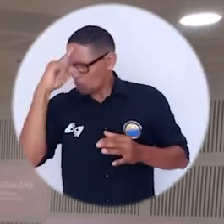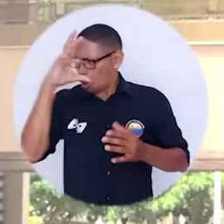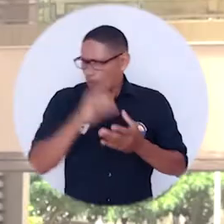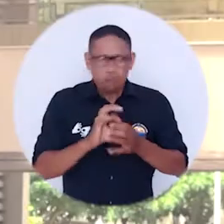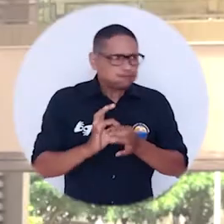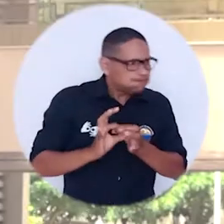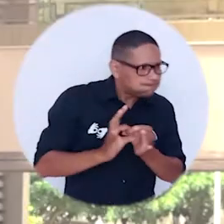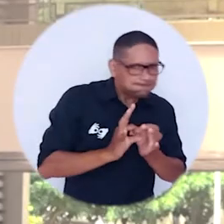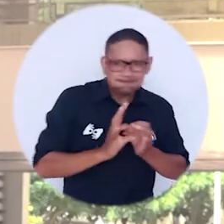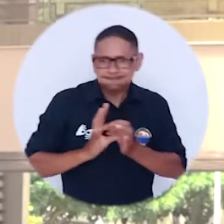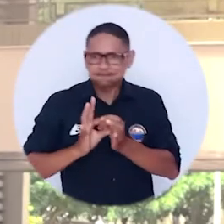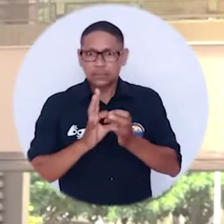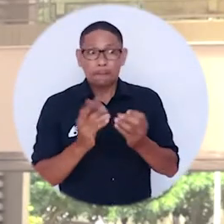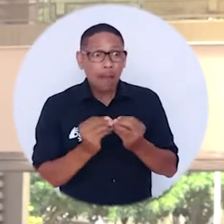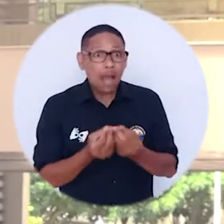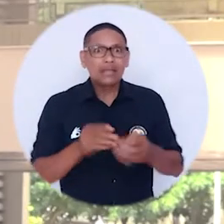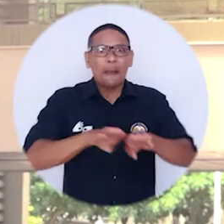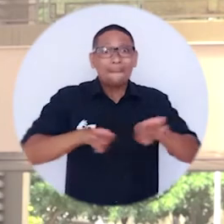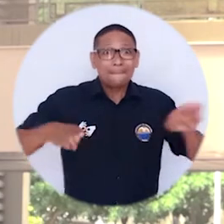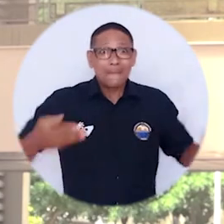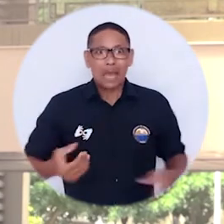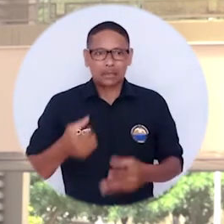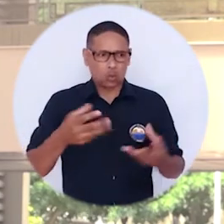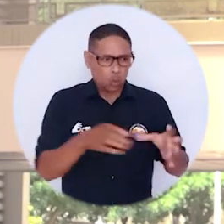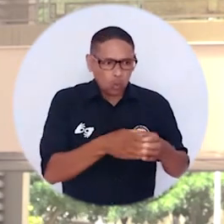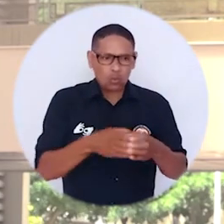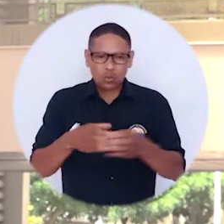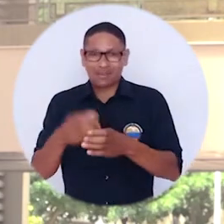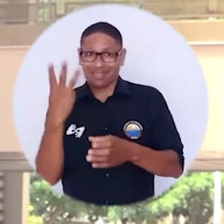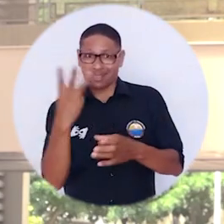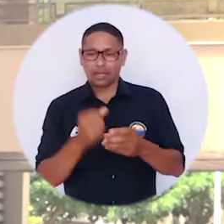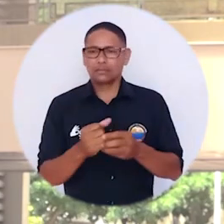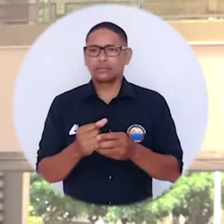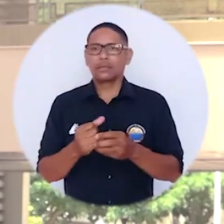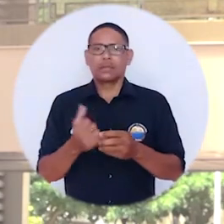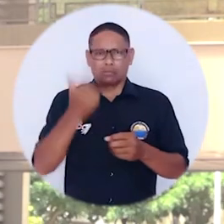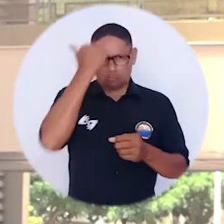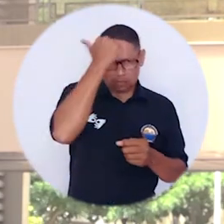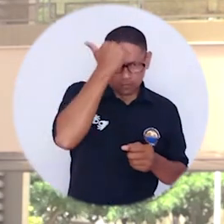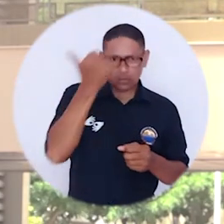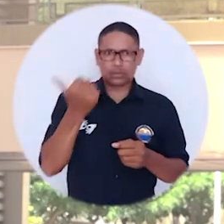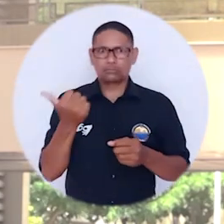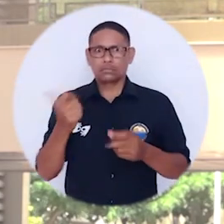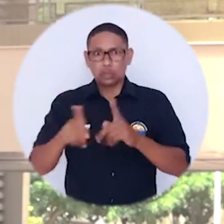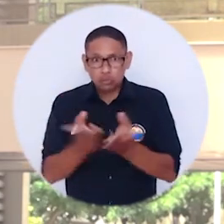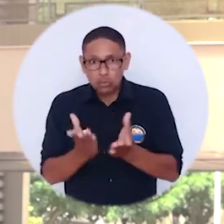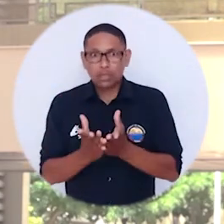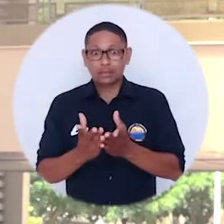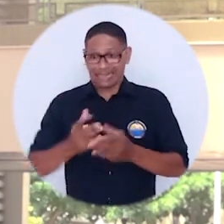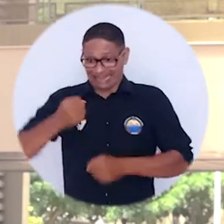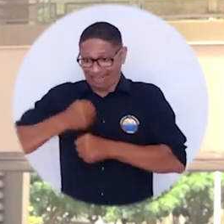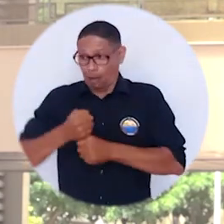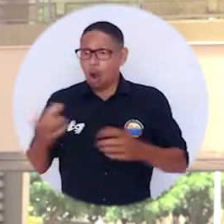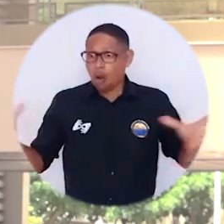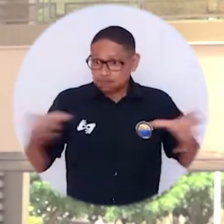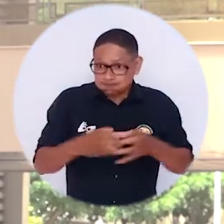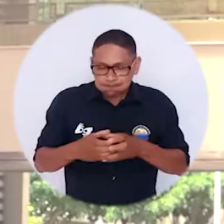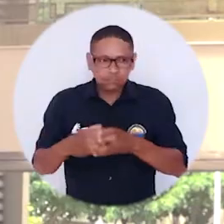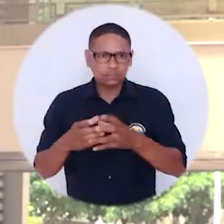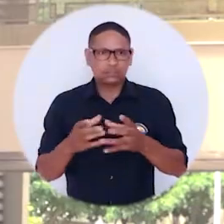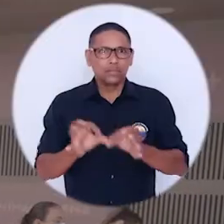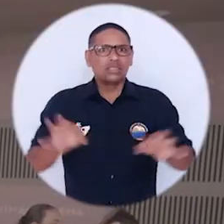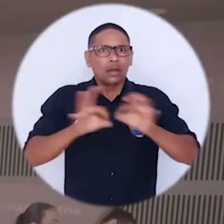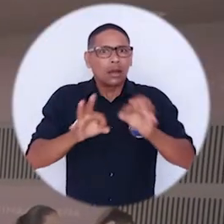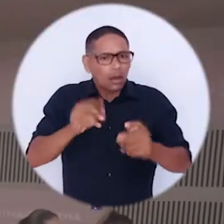criterios y, además de eso, invitar a una mesa triestamentaria a los docentes, los trabajadores y los